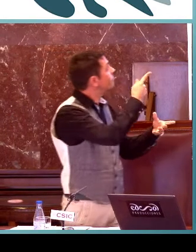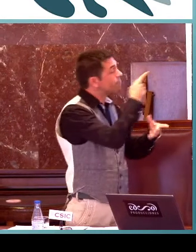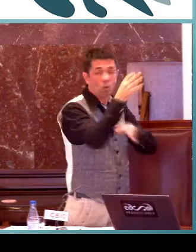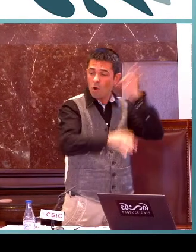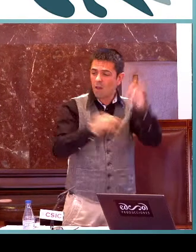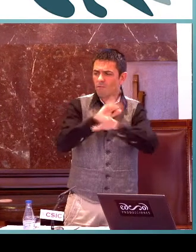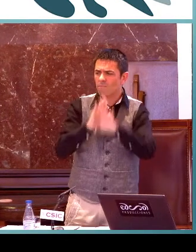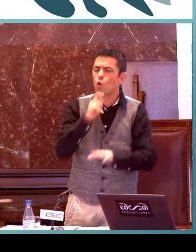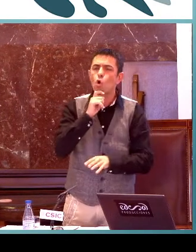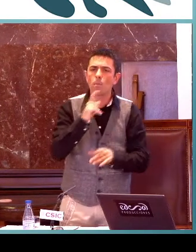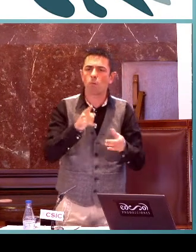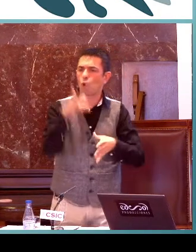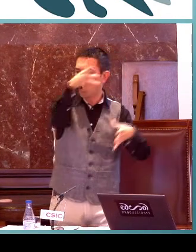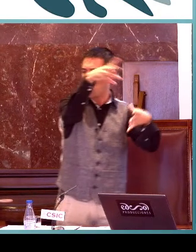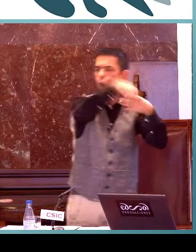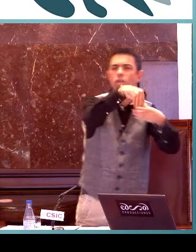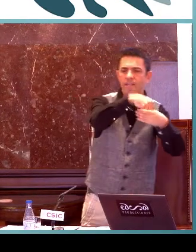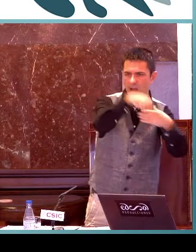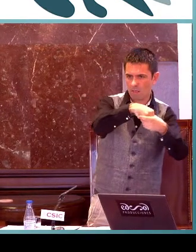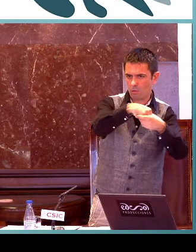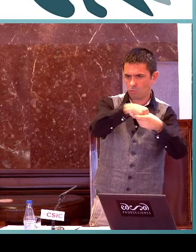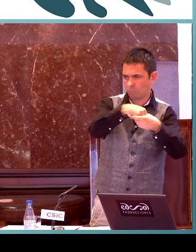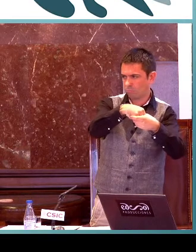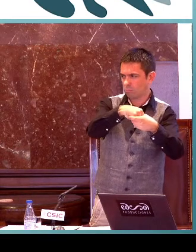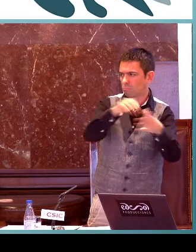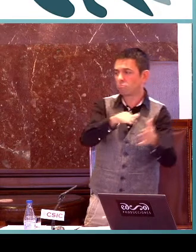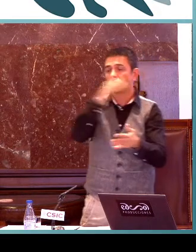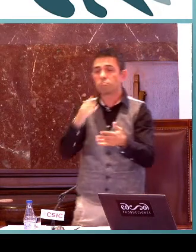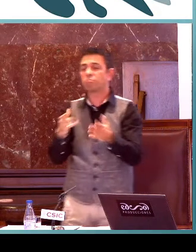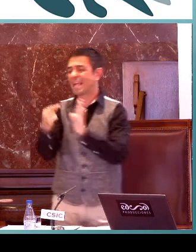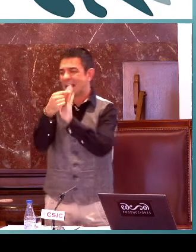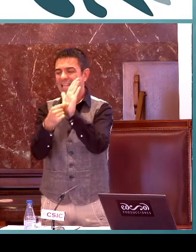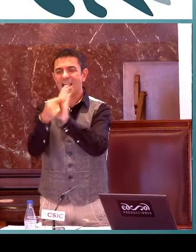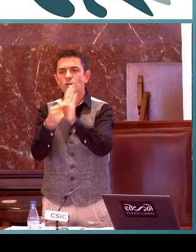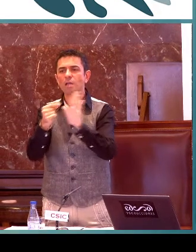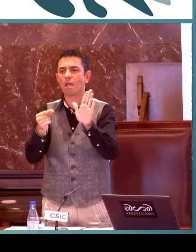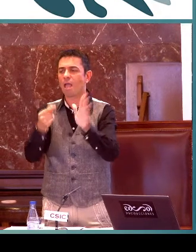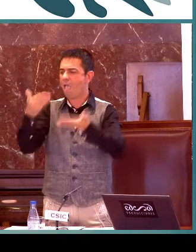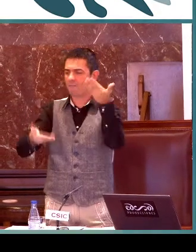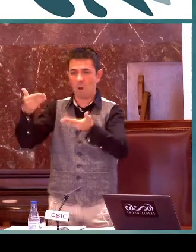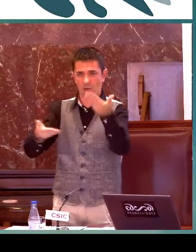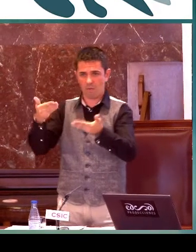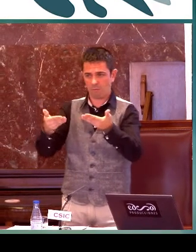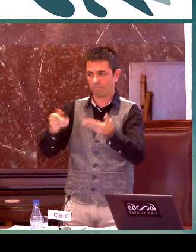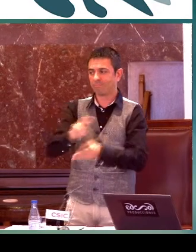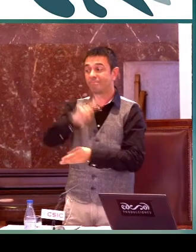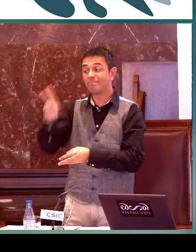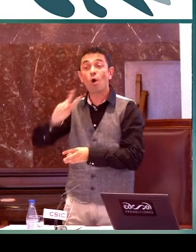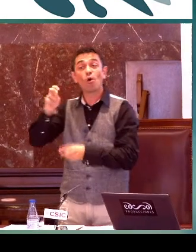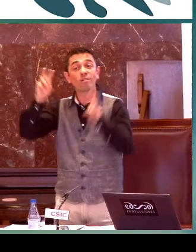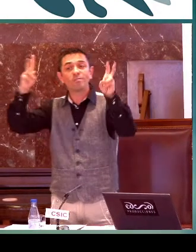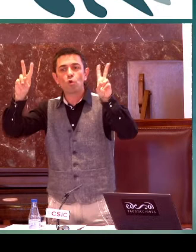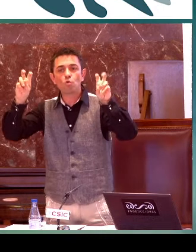en nuestra comunicación, es un poco cómo se organiza el contenido, los criterios de evaluación.